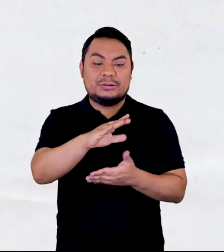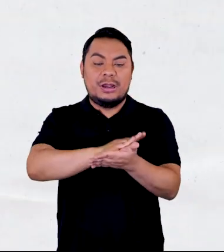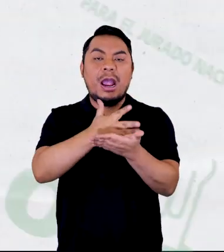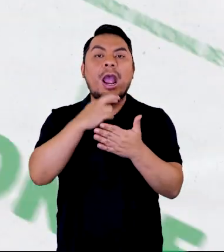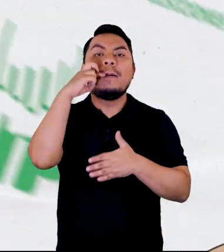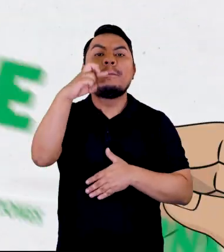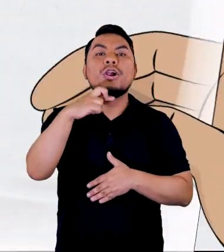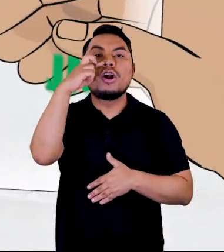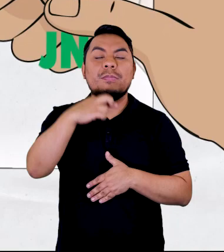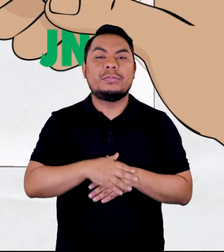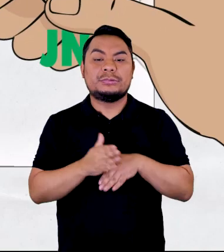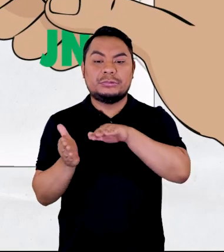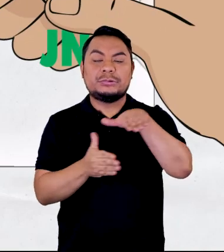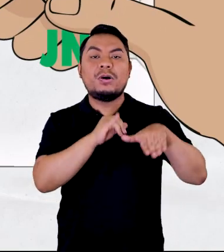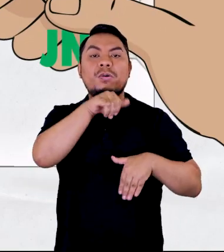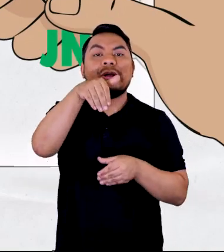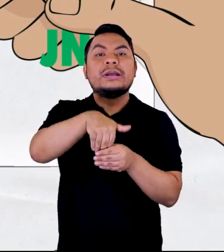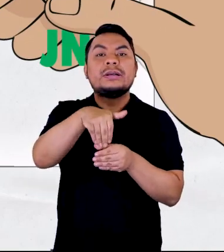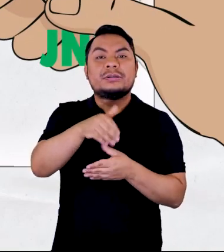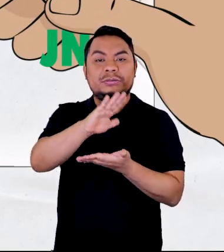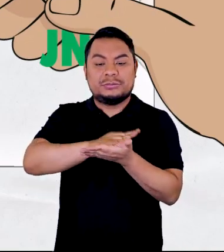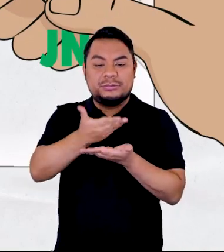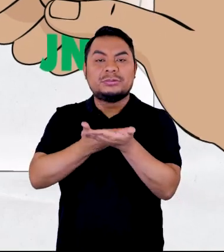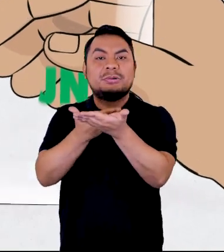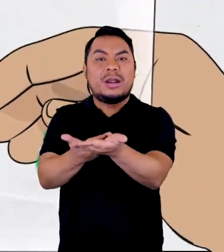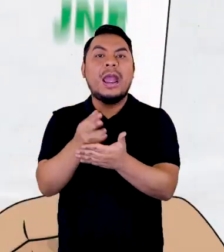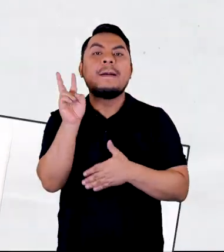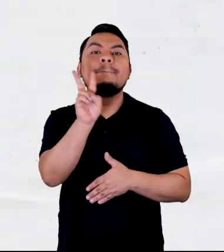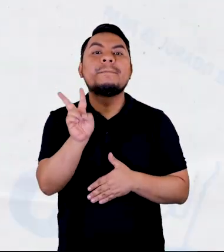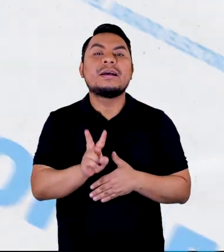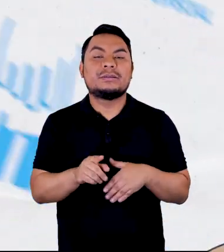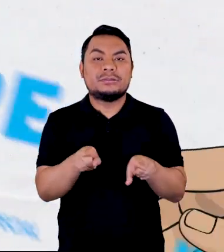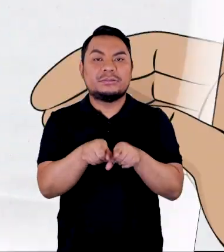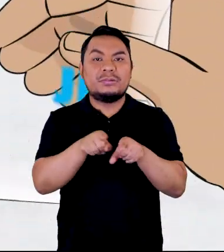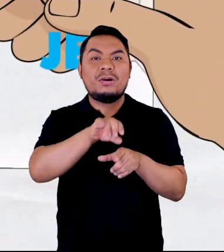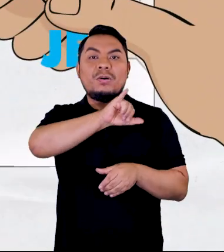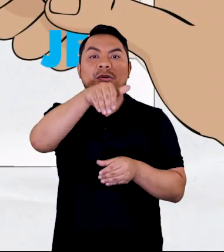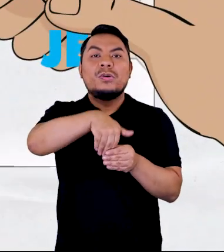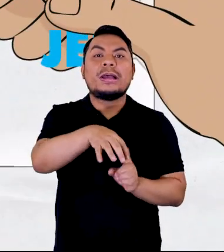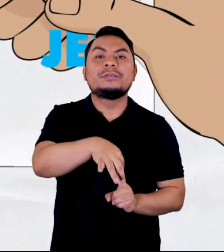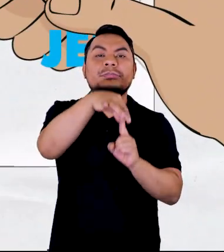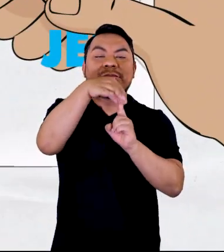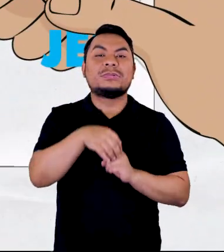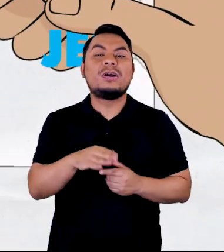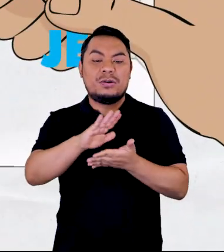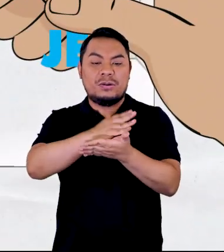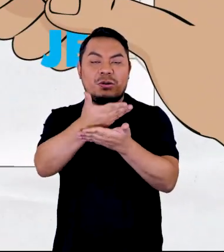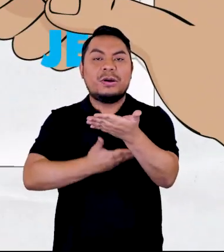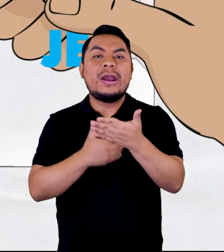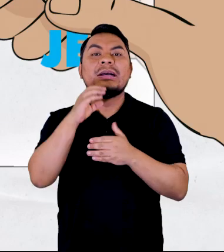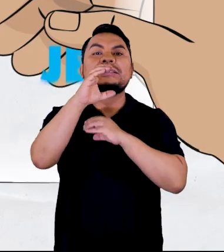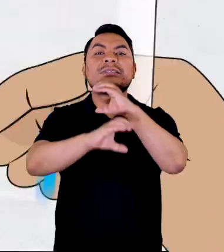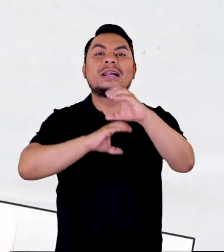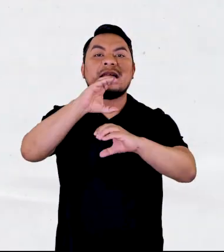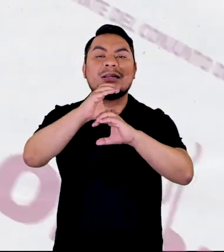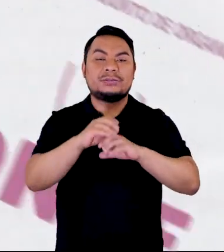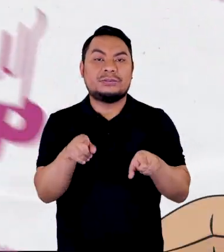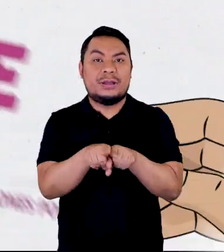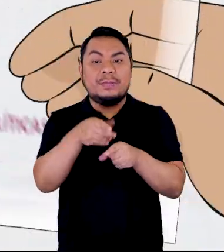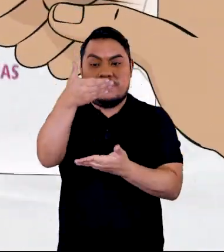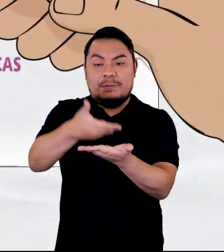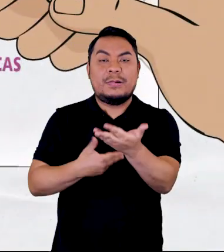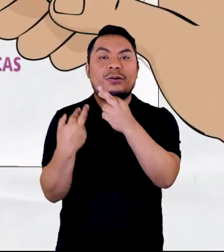Sobre Plomo. Jurado Nacional de Elecciones, Sobre Verde. Jurado Electoral Especial, Sobre Celeste. Y